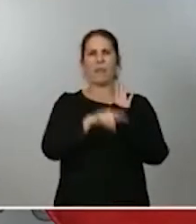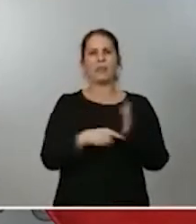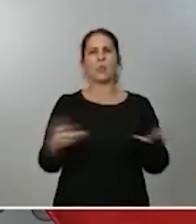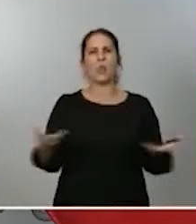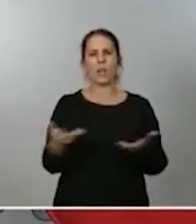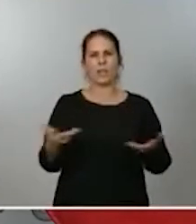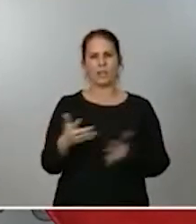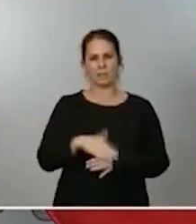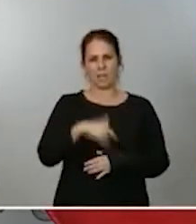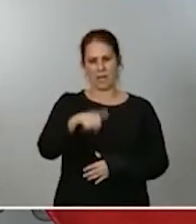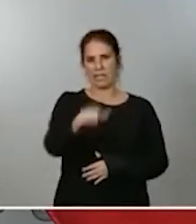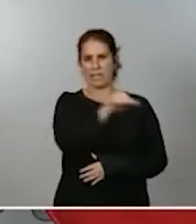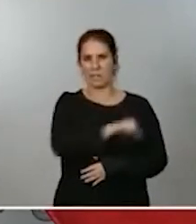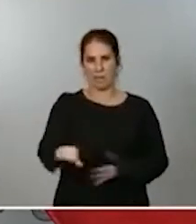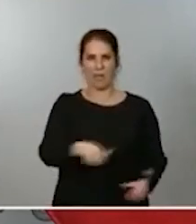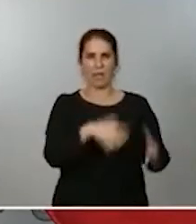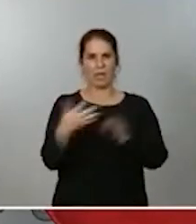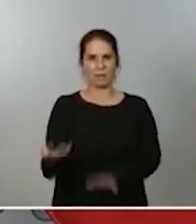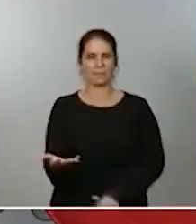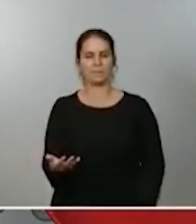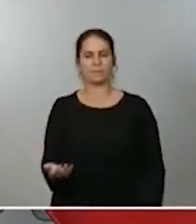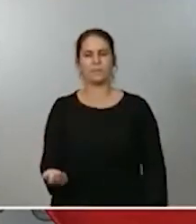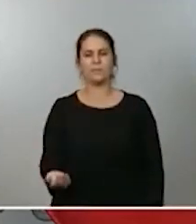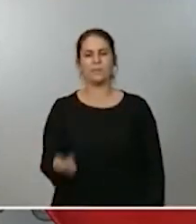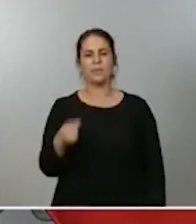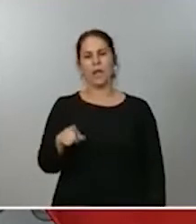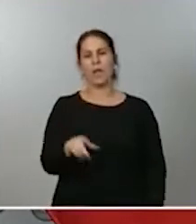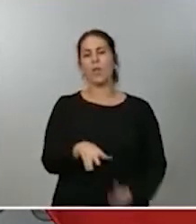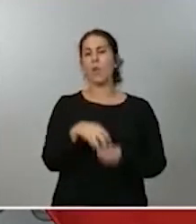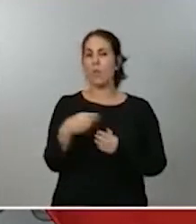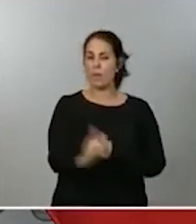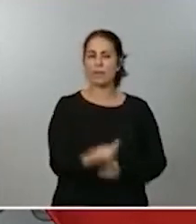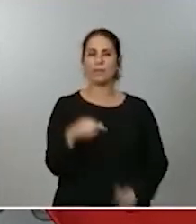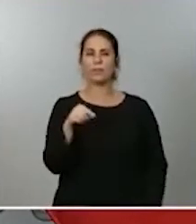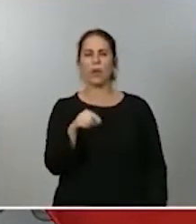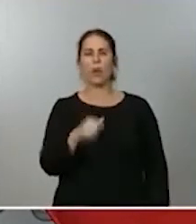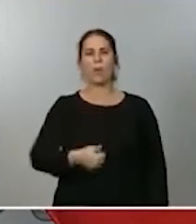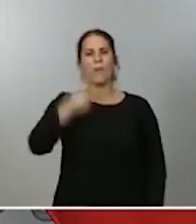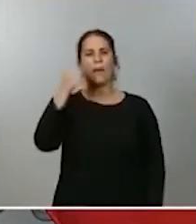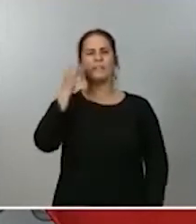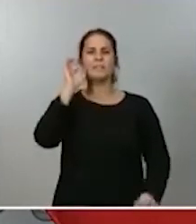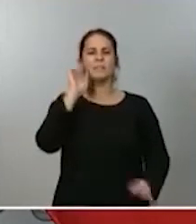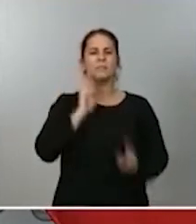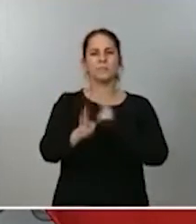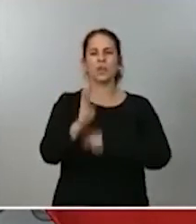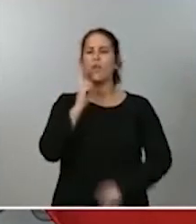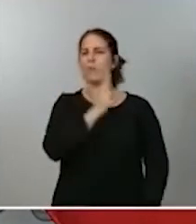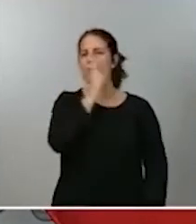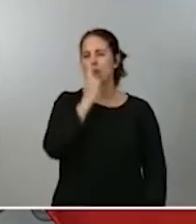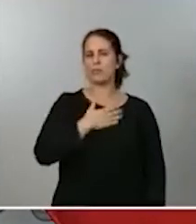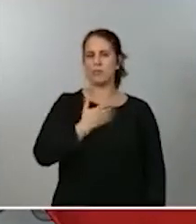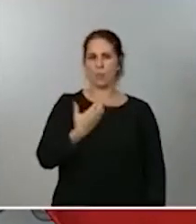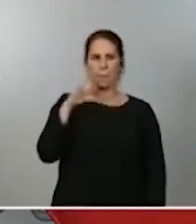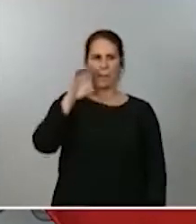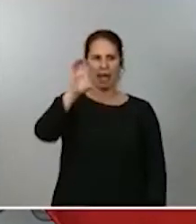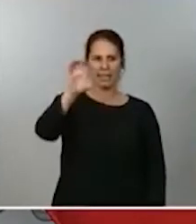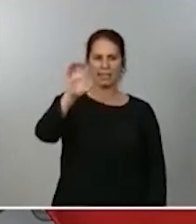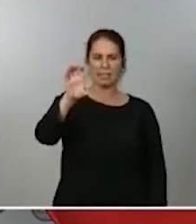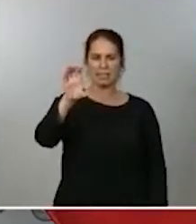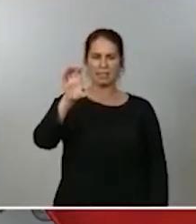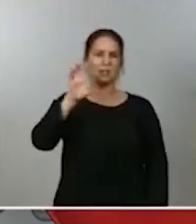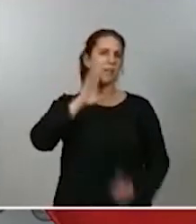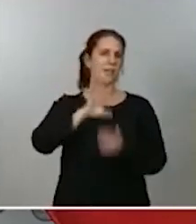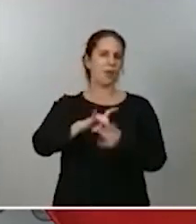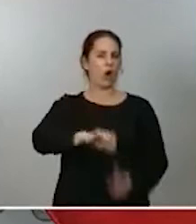de esta semana y donde el documento responde a los compromisos como país que tenemos en relación con Europa